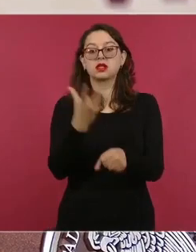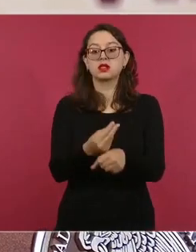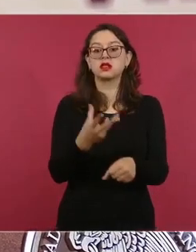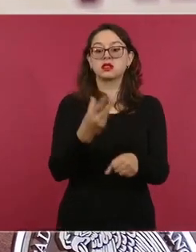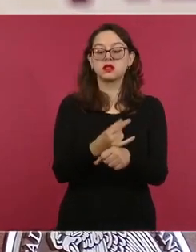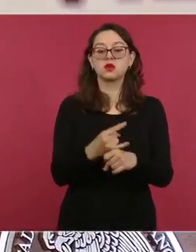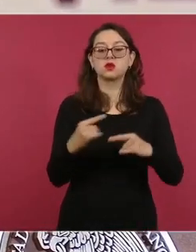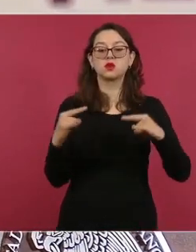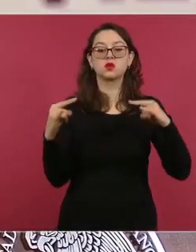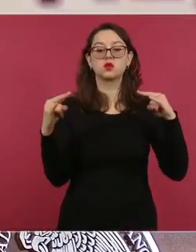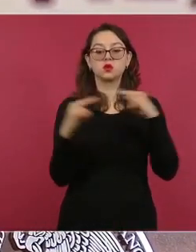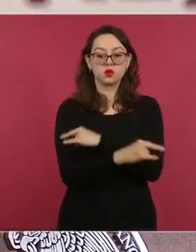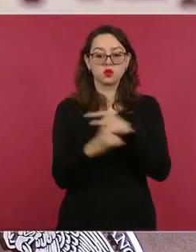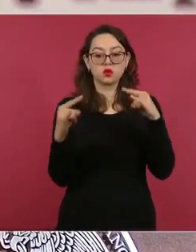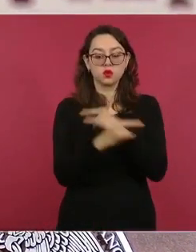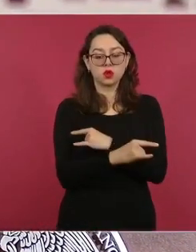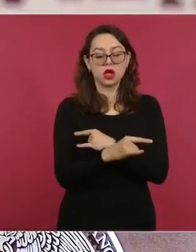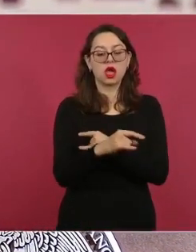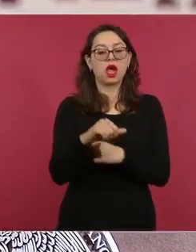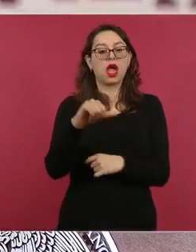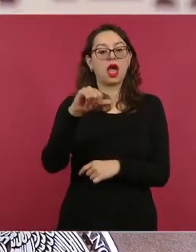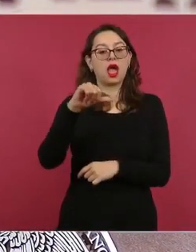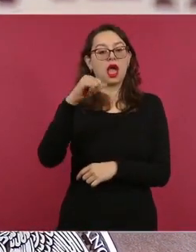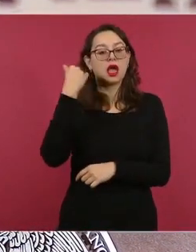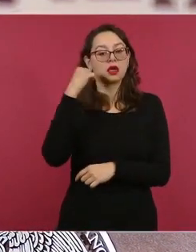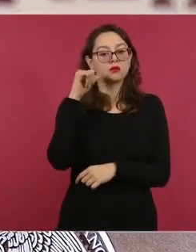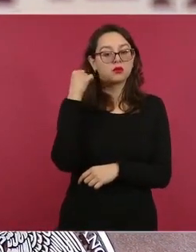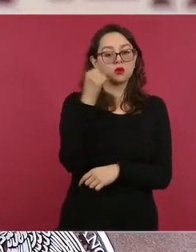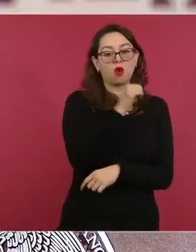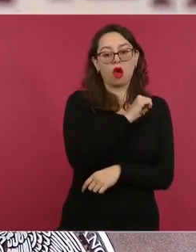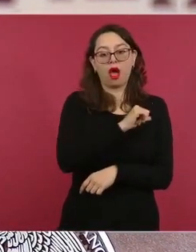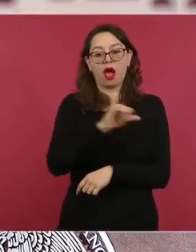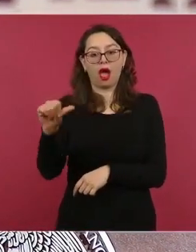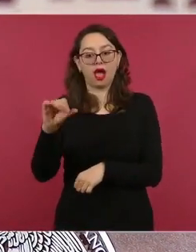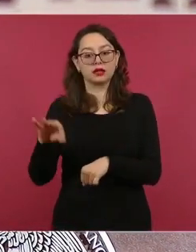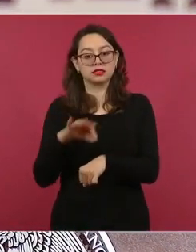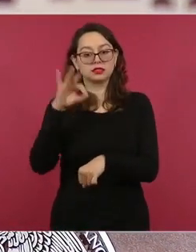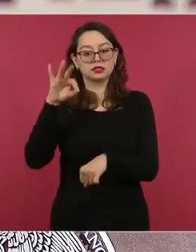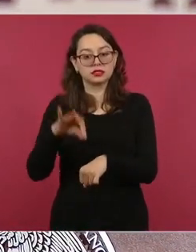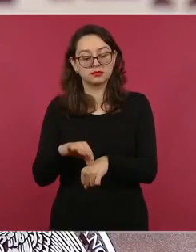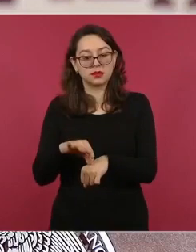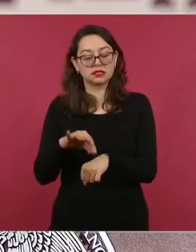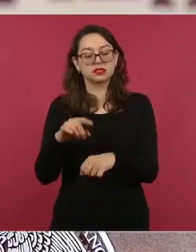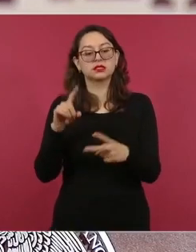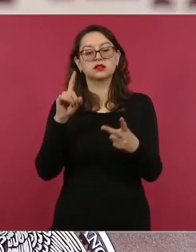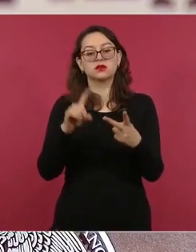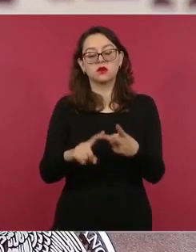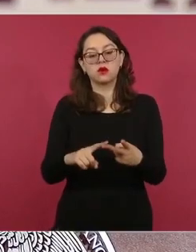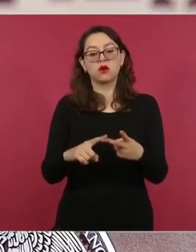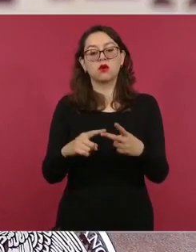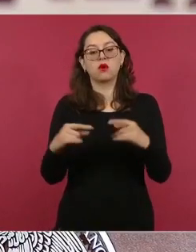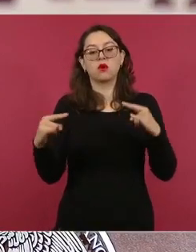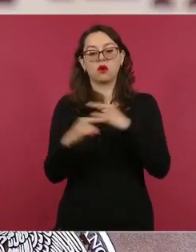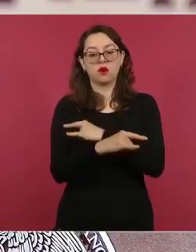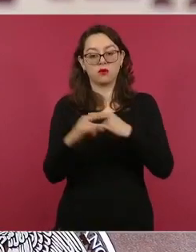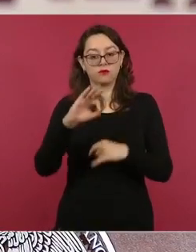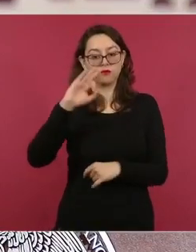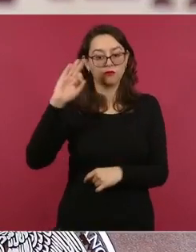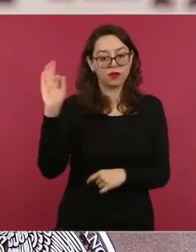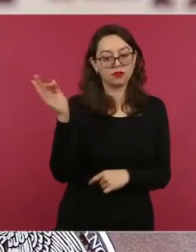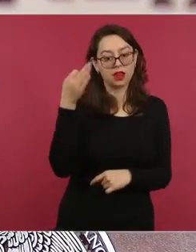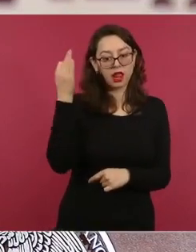la autopista Acapulco-Chilpancingo, así como la carretera federal, los dos